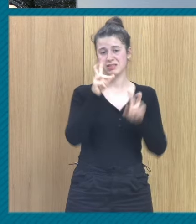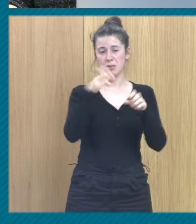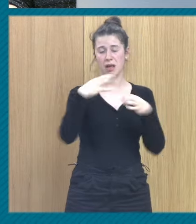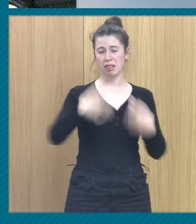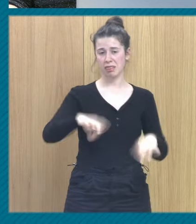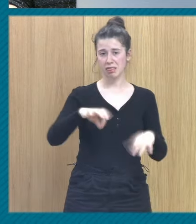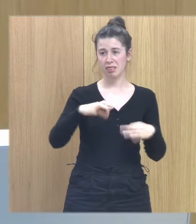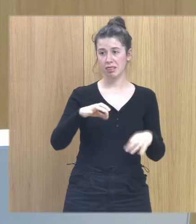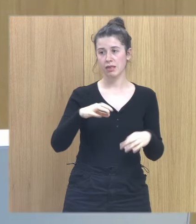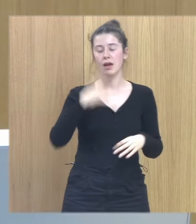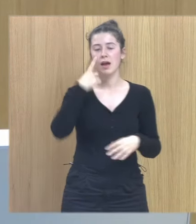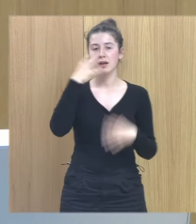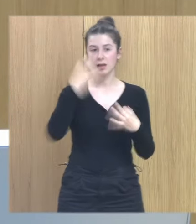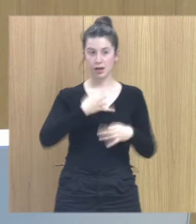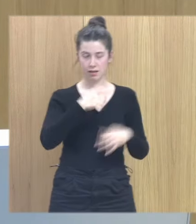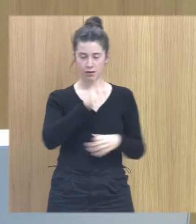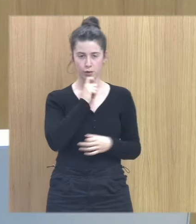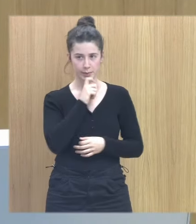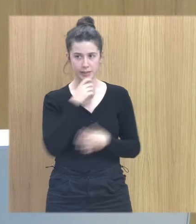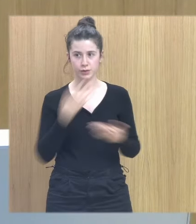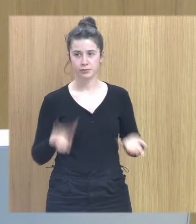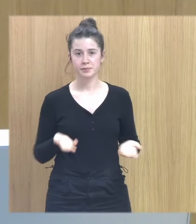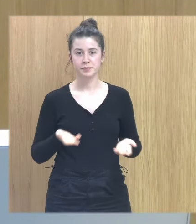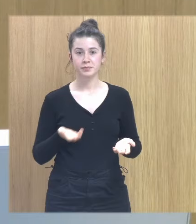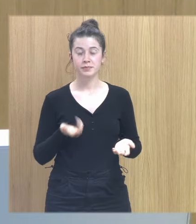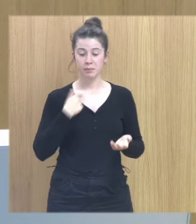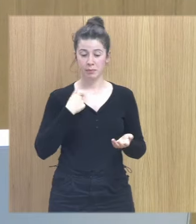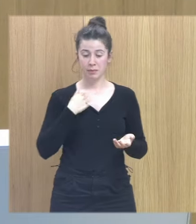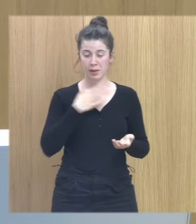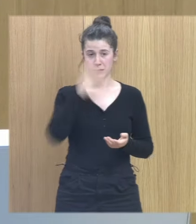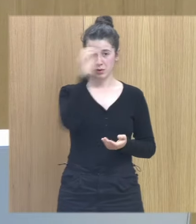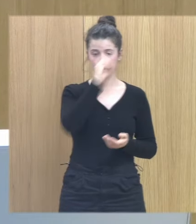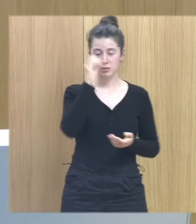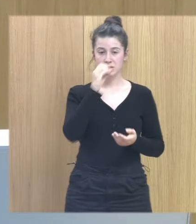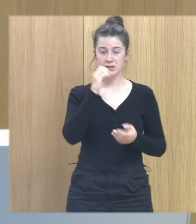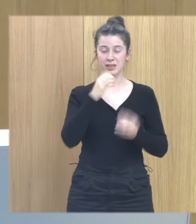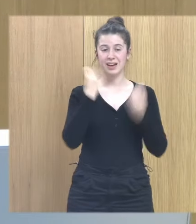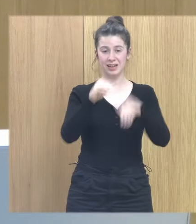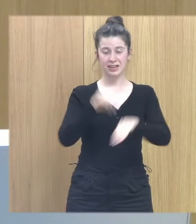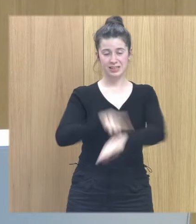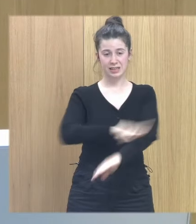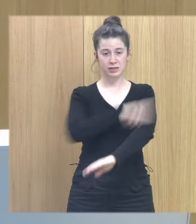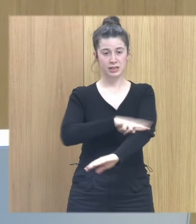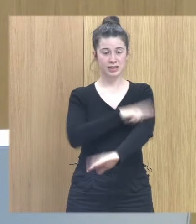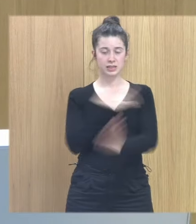es realmente complejo entonces para mí una narrativa resiliente es una narrativa compasiva